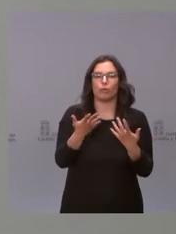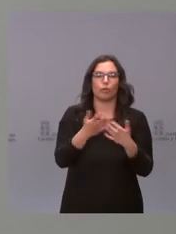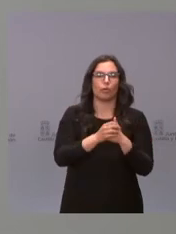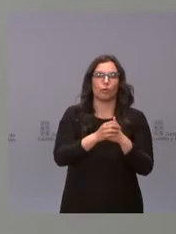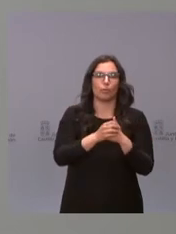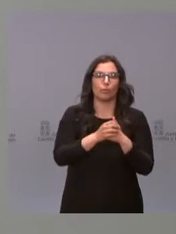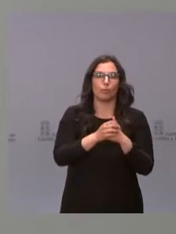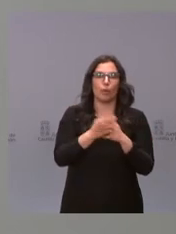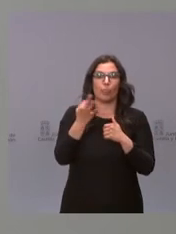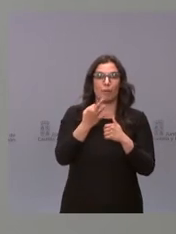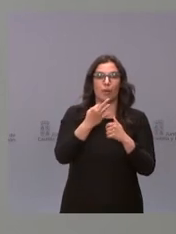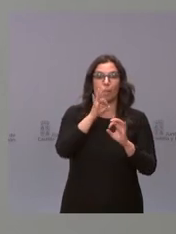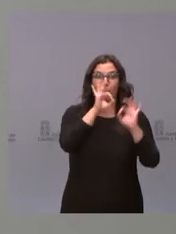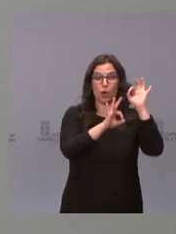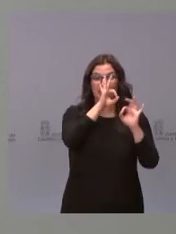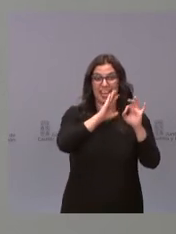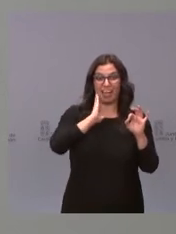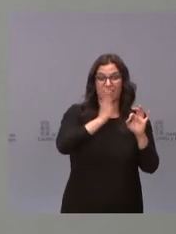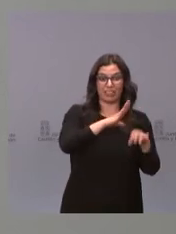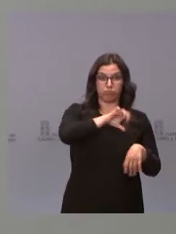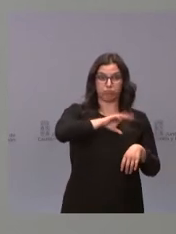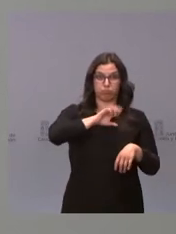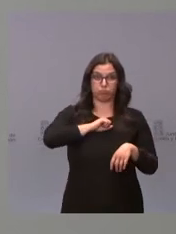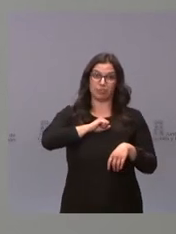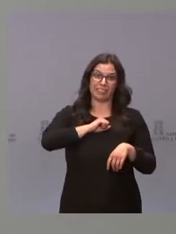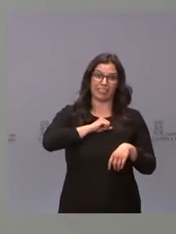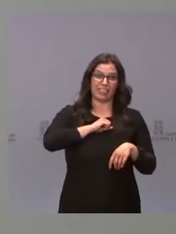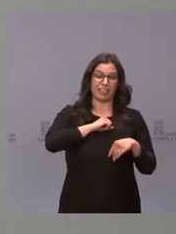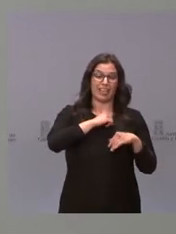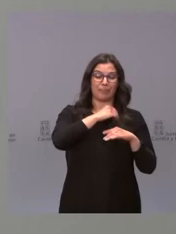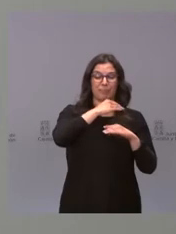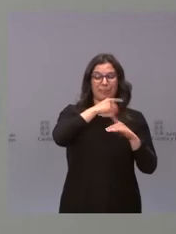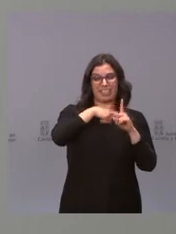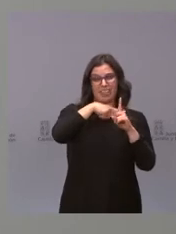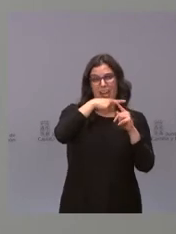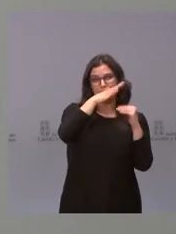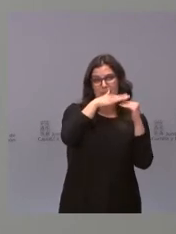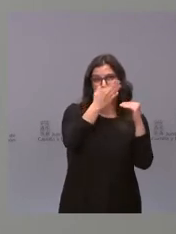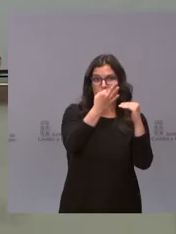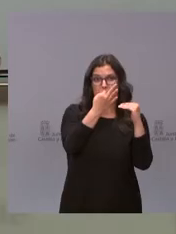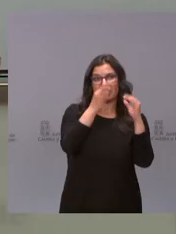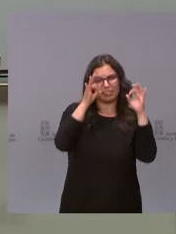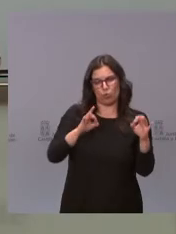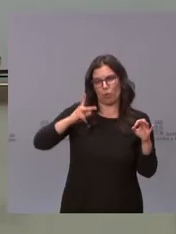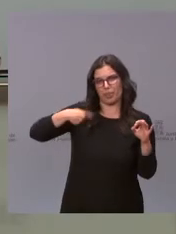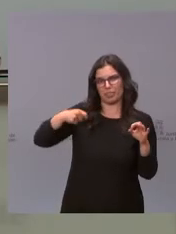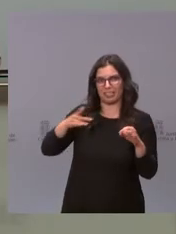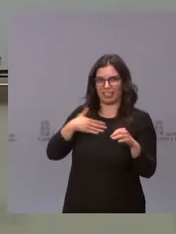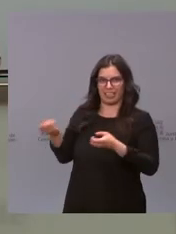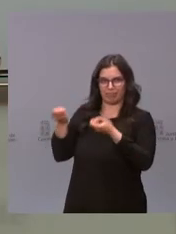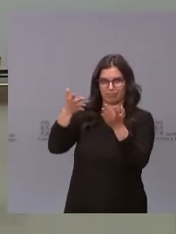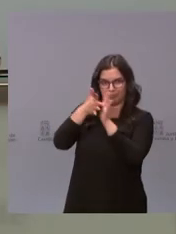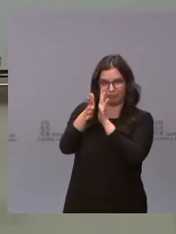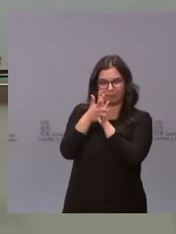de incidencia para tomar las decisiones. Pero esto seguramente lo quiera comentar. Sí,